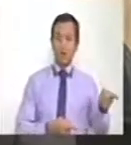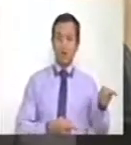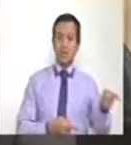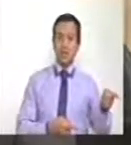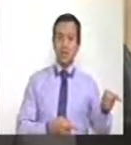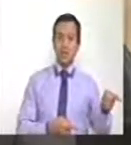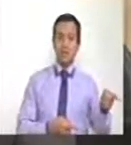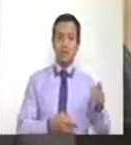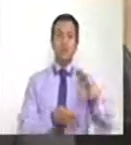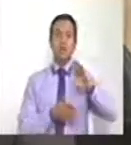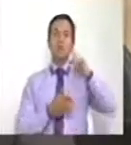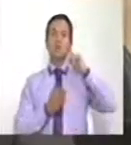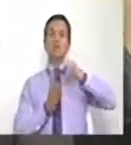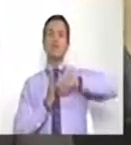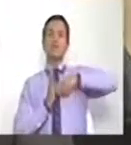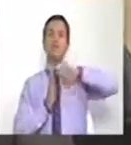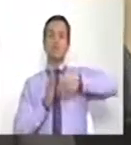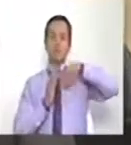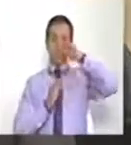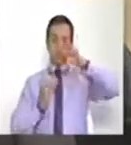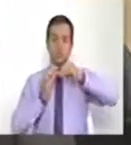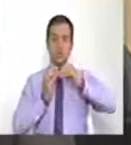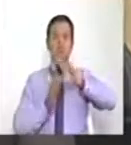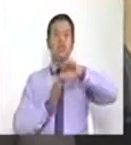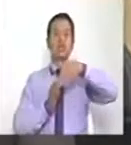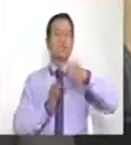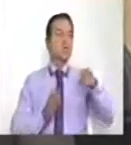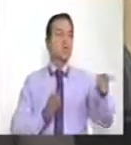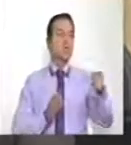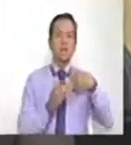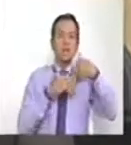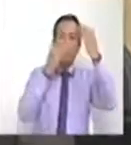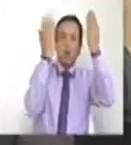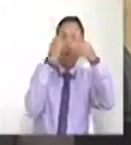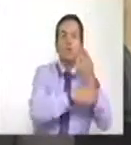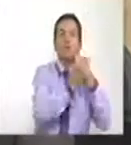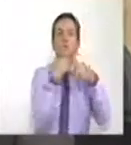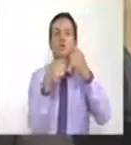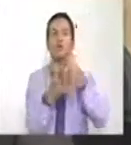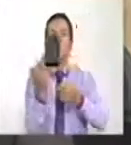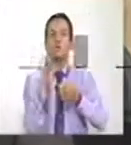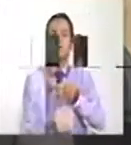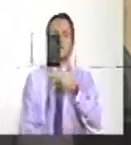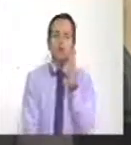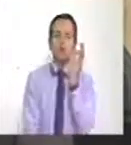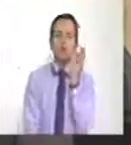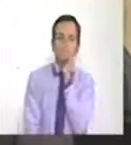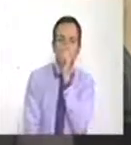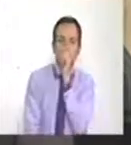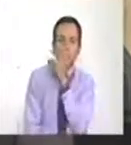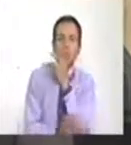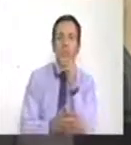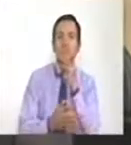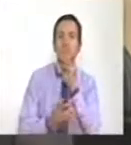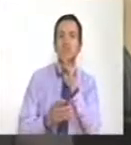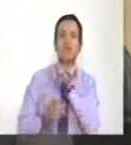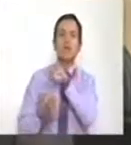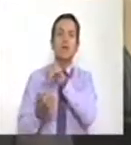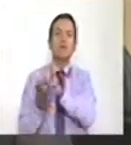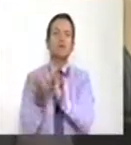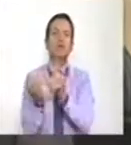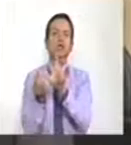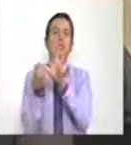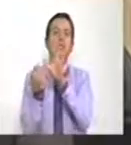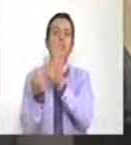drogas, cocaína, a través del cartel de Sinaloa, el sangriento